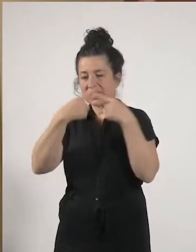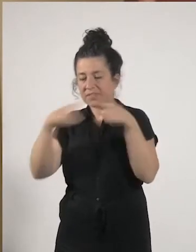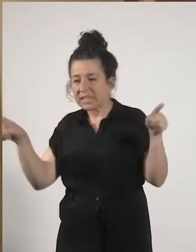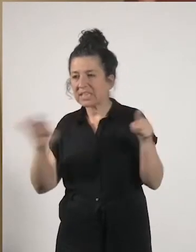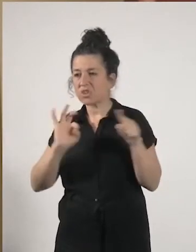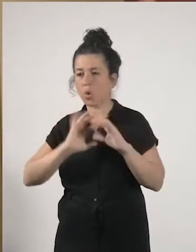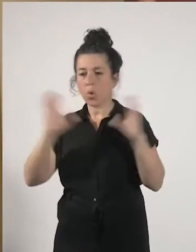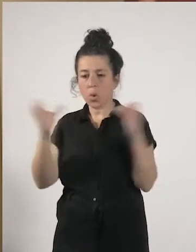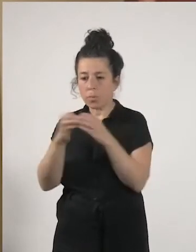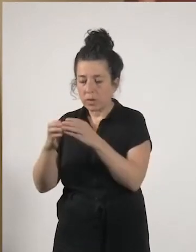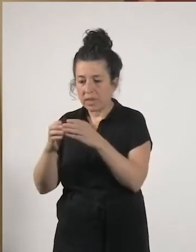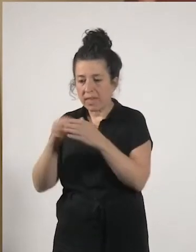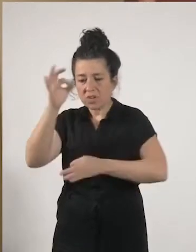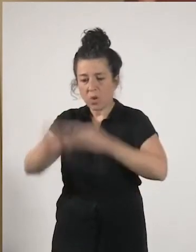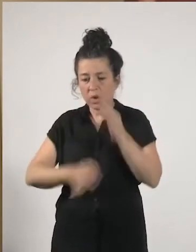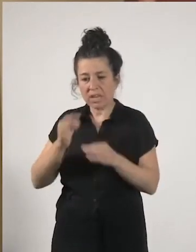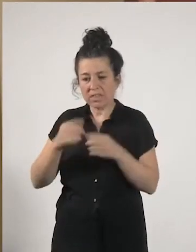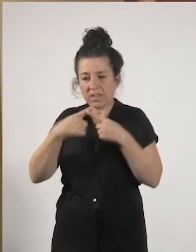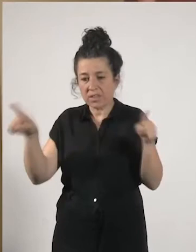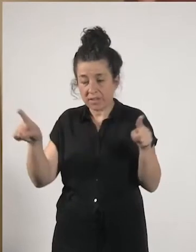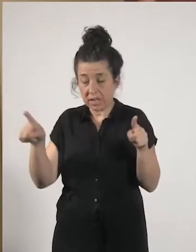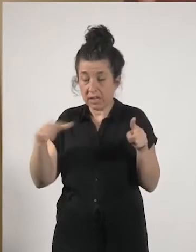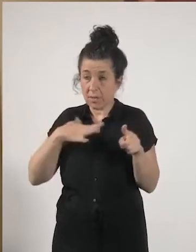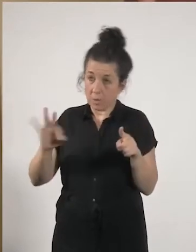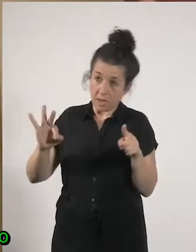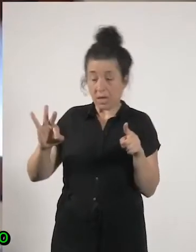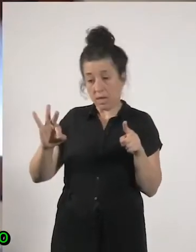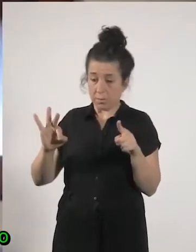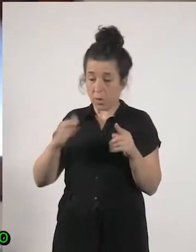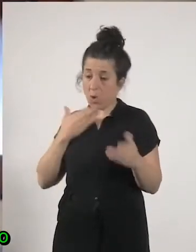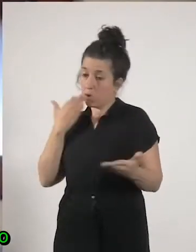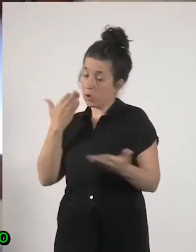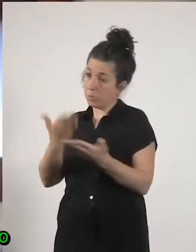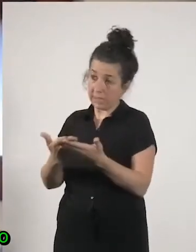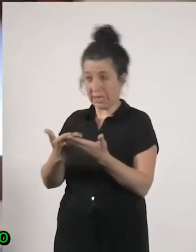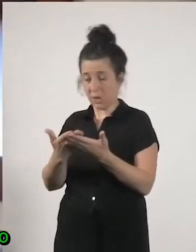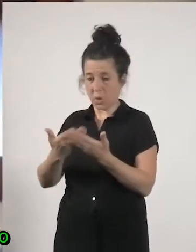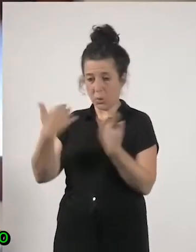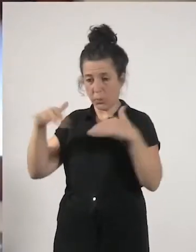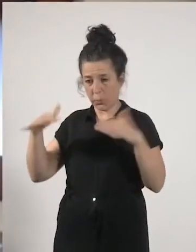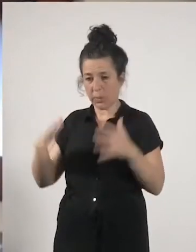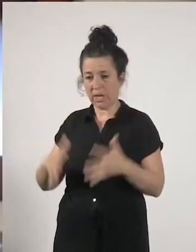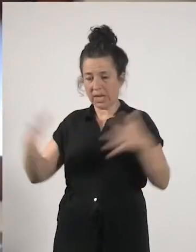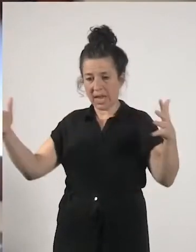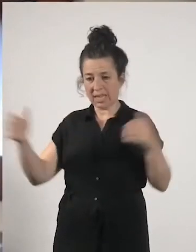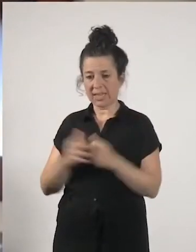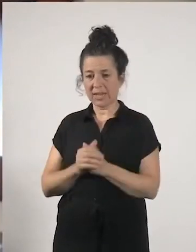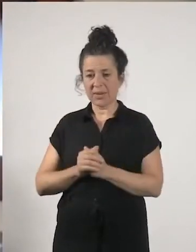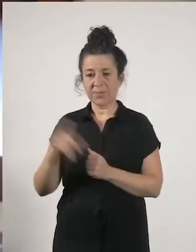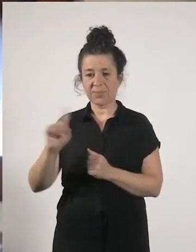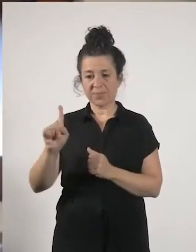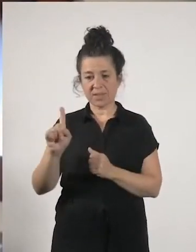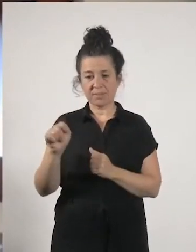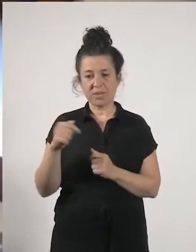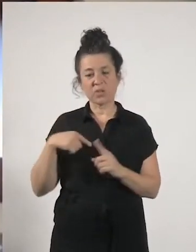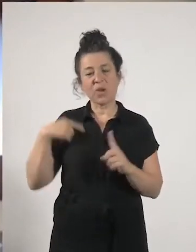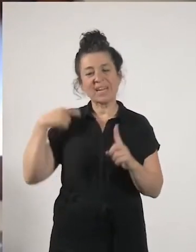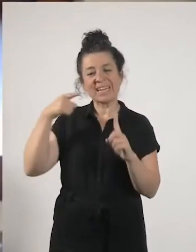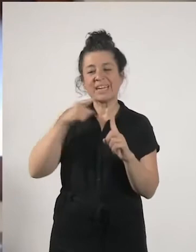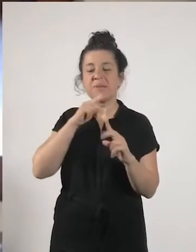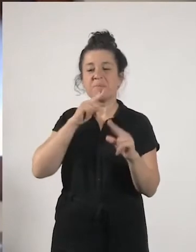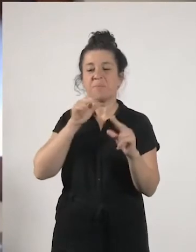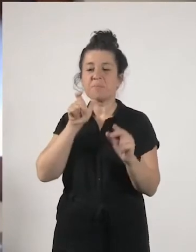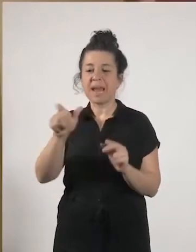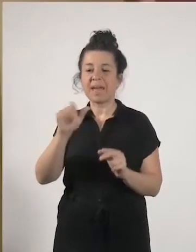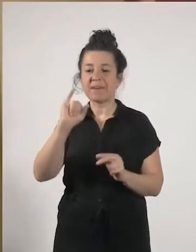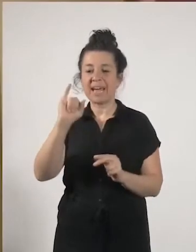manera distinta no sé si es mucho pedir no mira oye pero me ha gustado esto del insistencialismo me lo quedo o sea